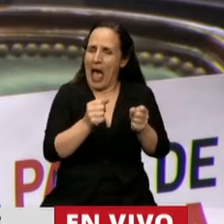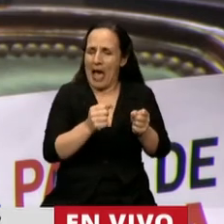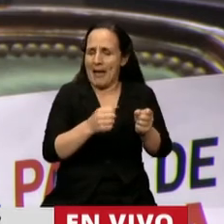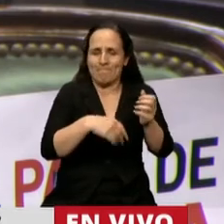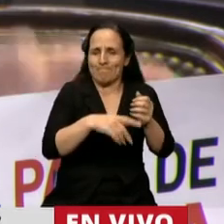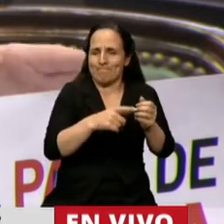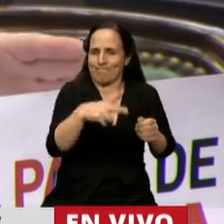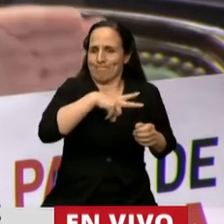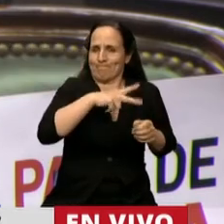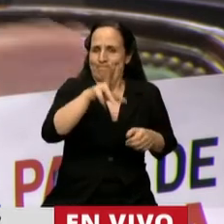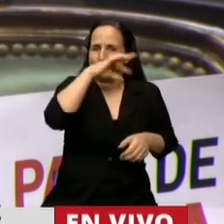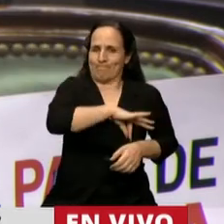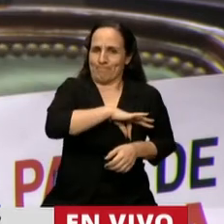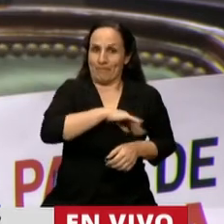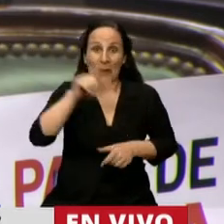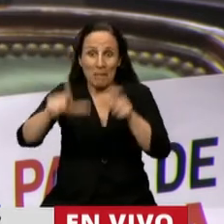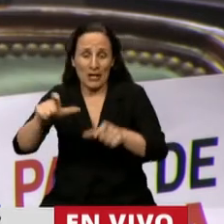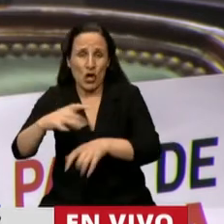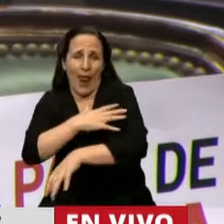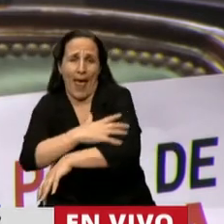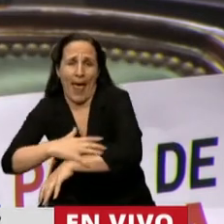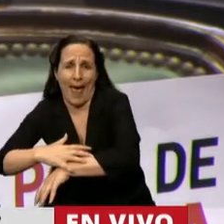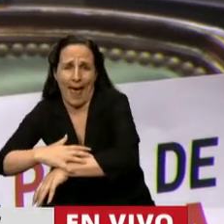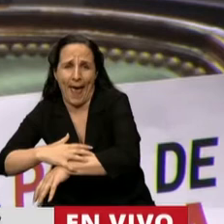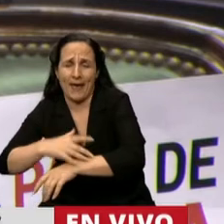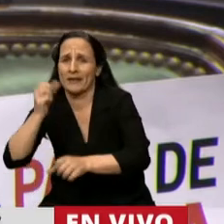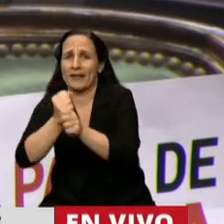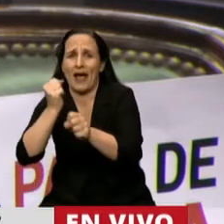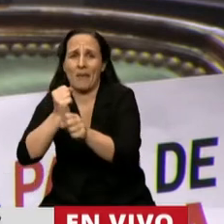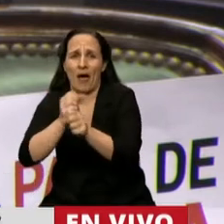populares, millones perdieron su trabajo.